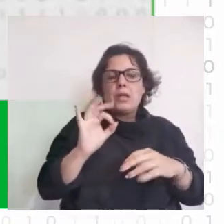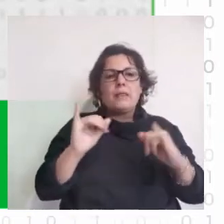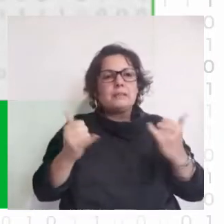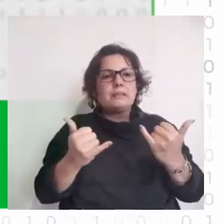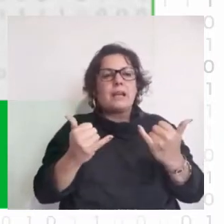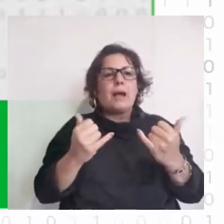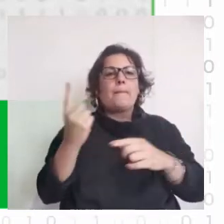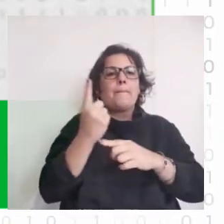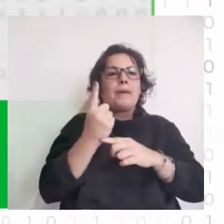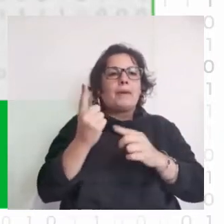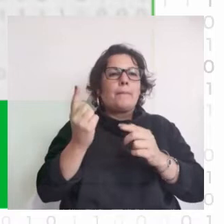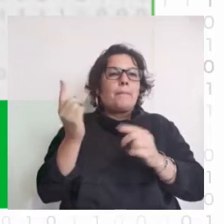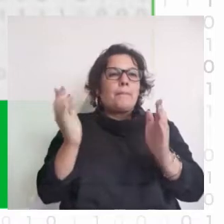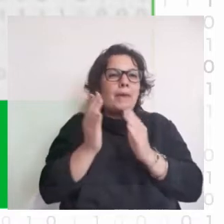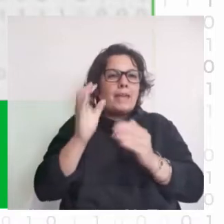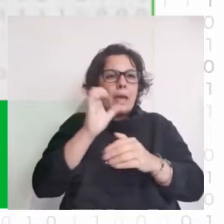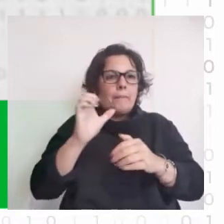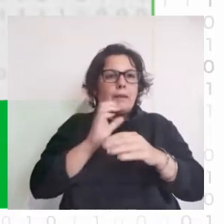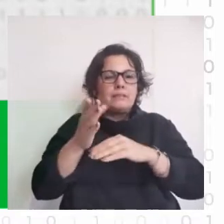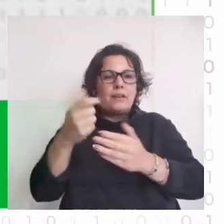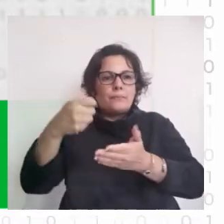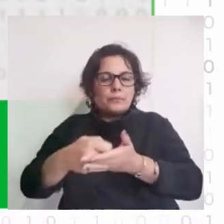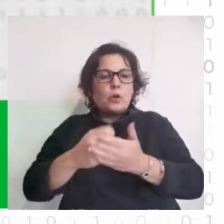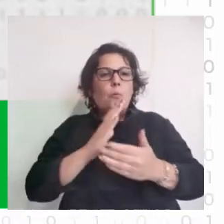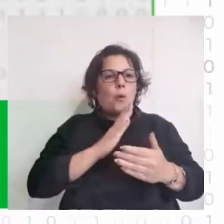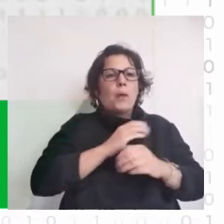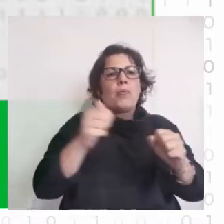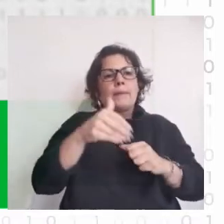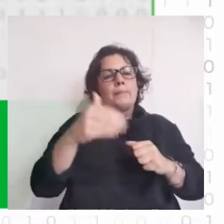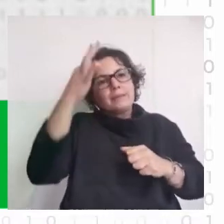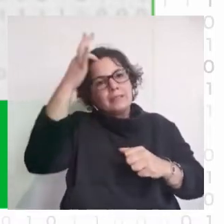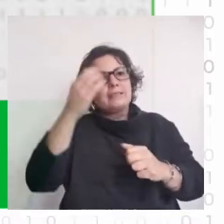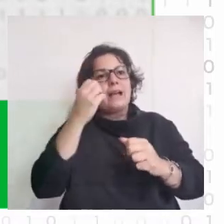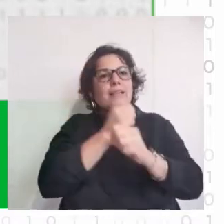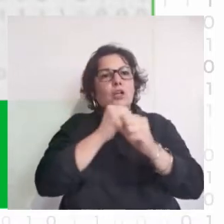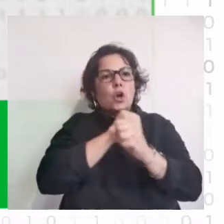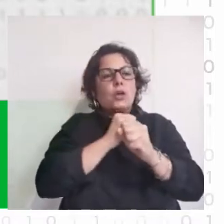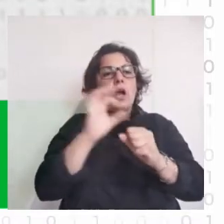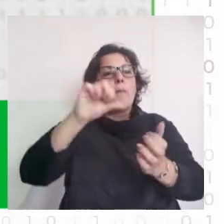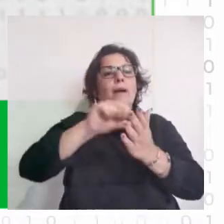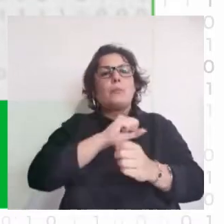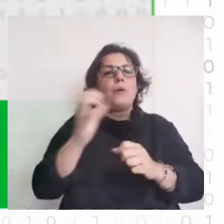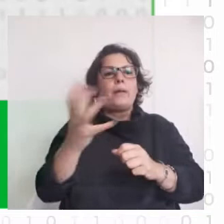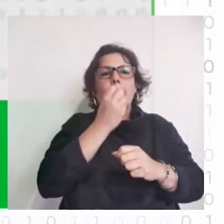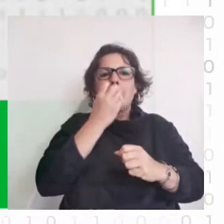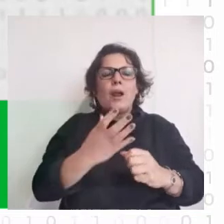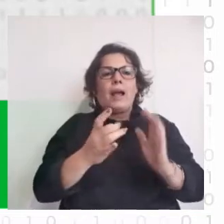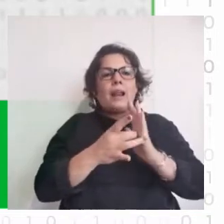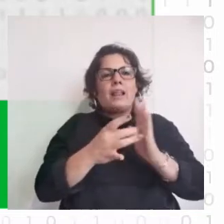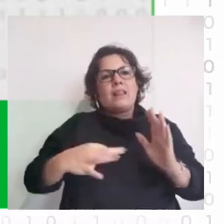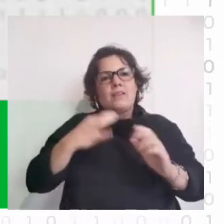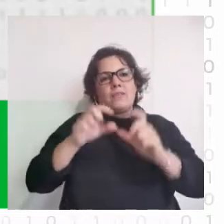accedan al financiamiento, que las mujeres puedan participar en ciencia y tecnología o que los países puedan conseguir mejorar la calidad de vida de las personas.